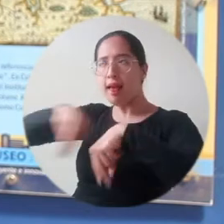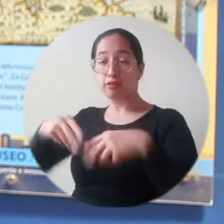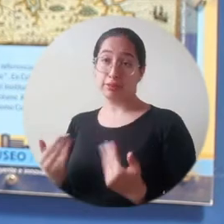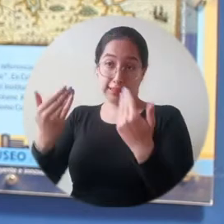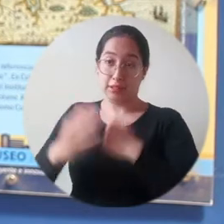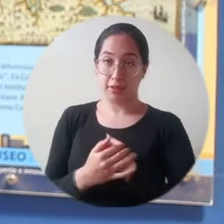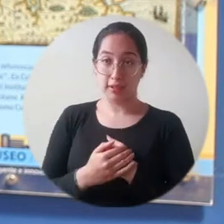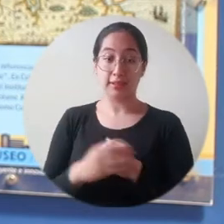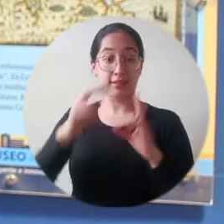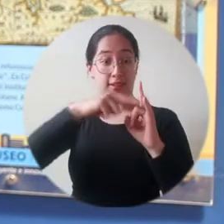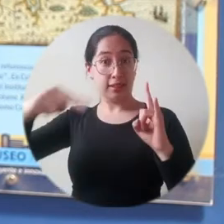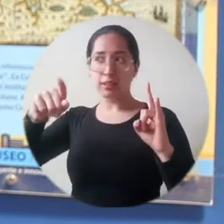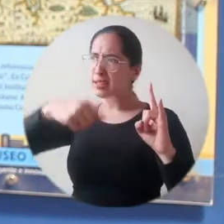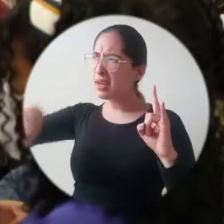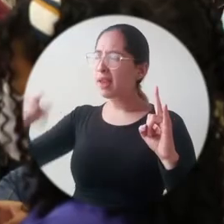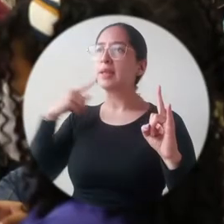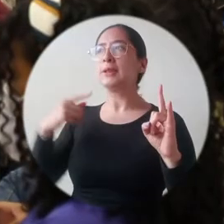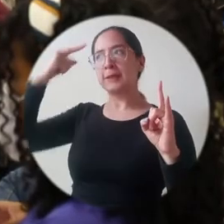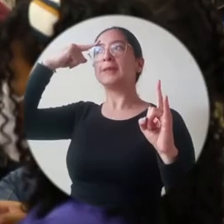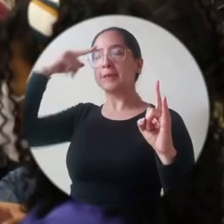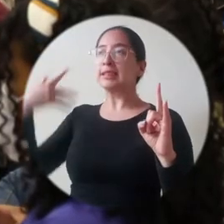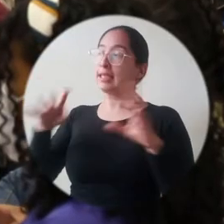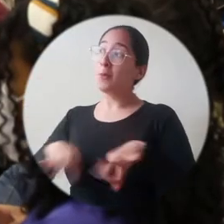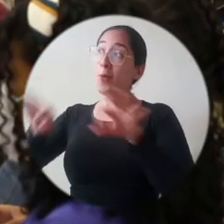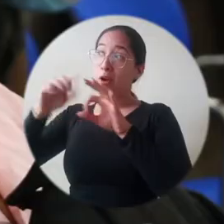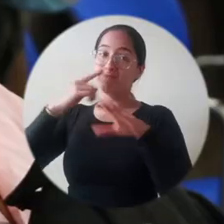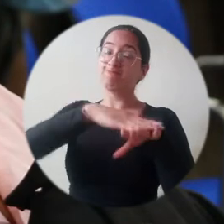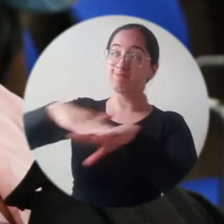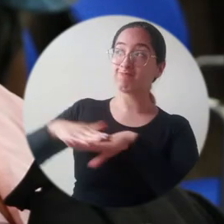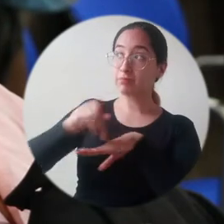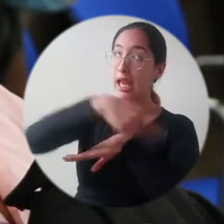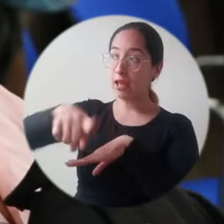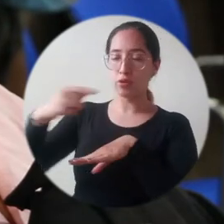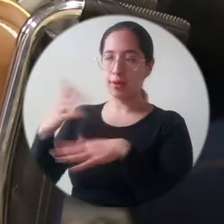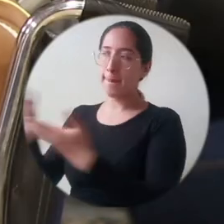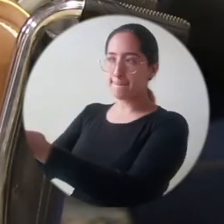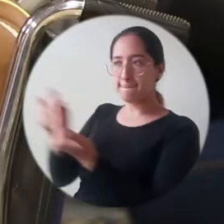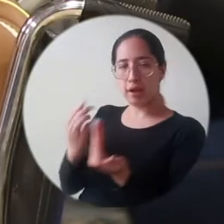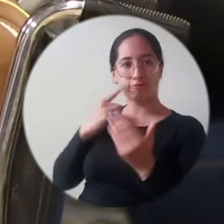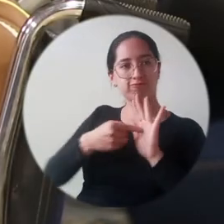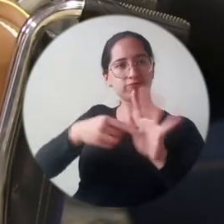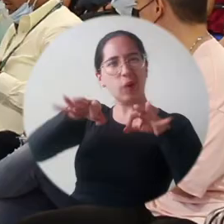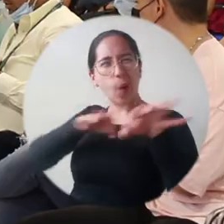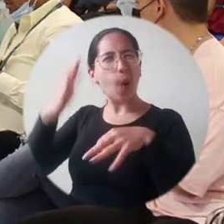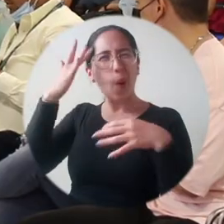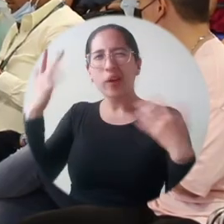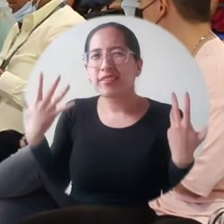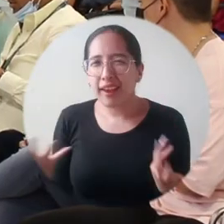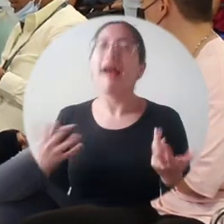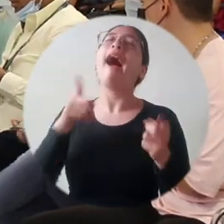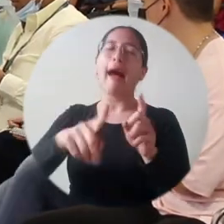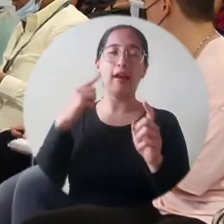estudiantil junto con docentes. Unimagdalena mantiene su compromiso institucional con la actualización de conocimientos en su